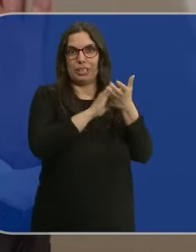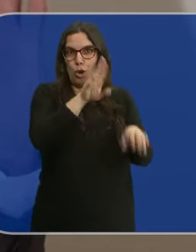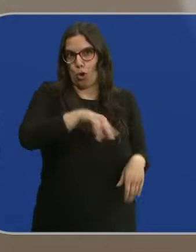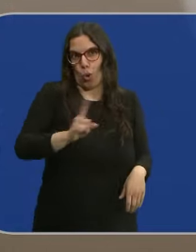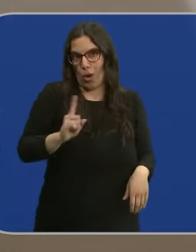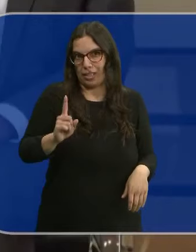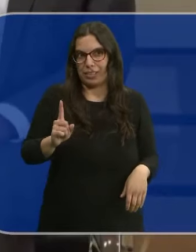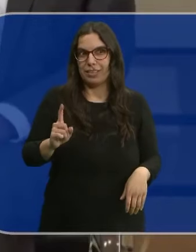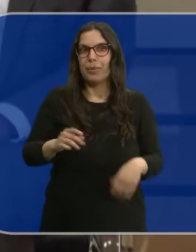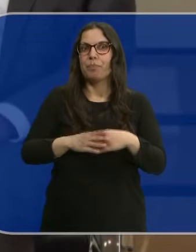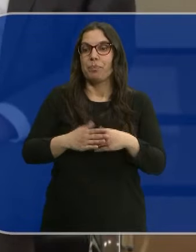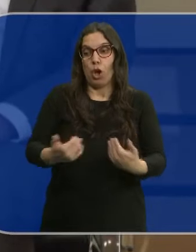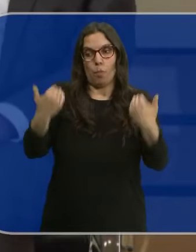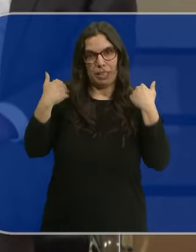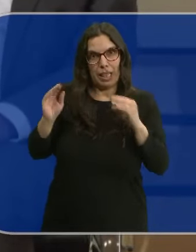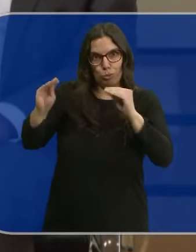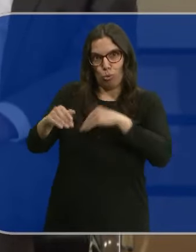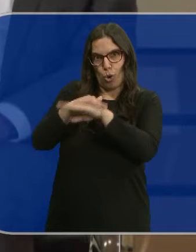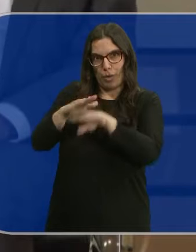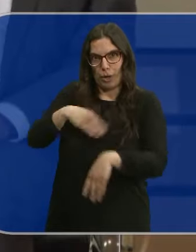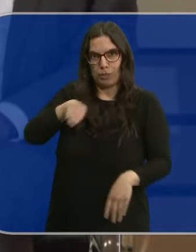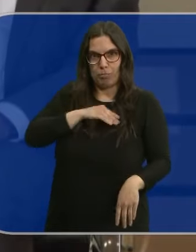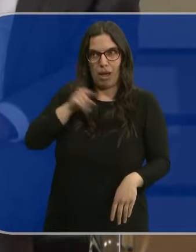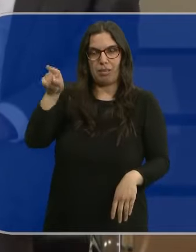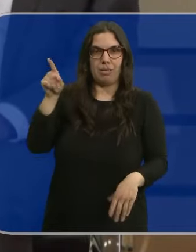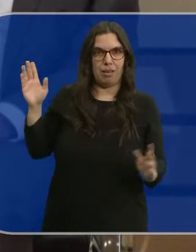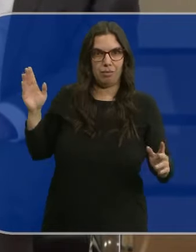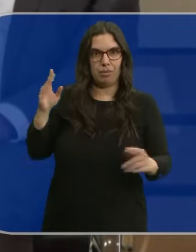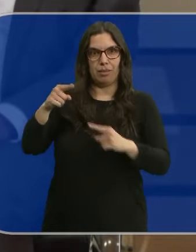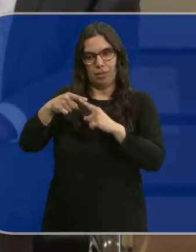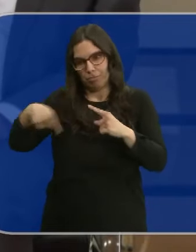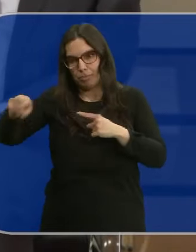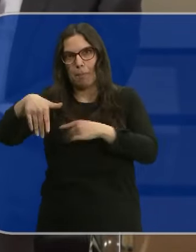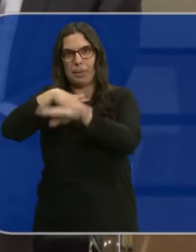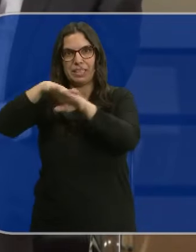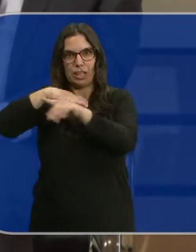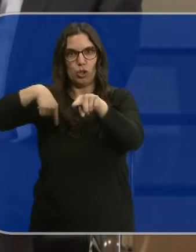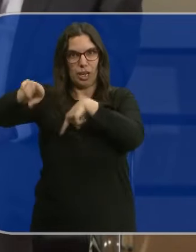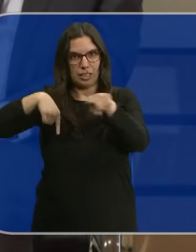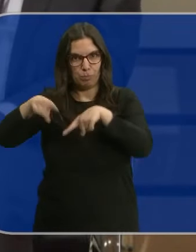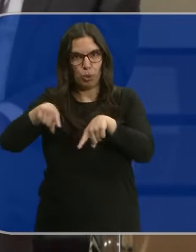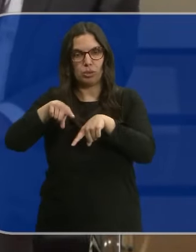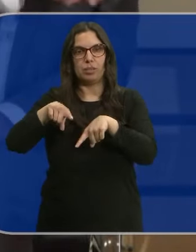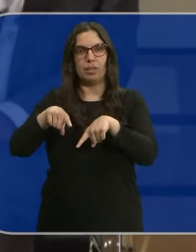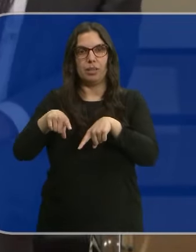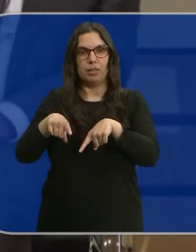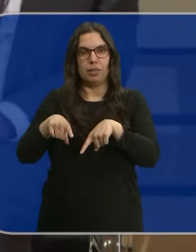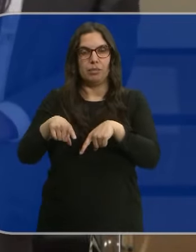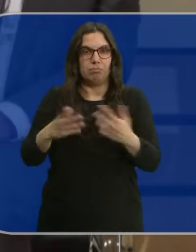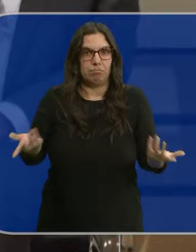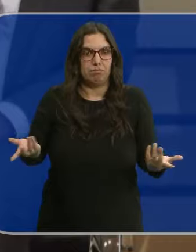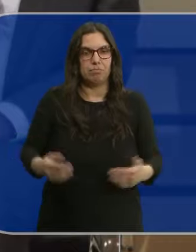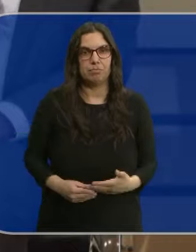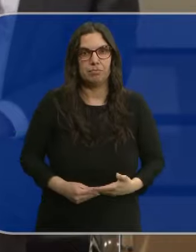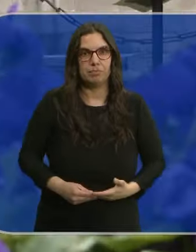no. La competencia es del gobierno de España, que la ejerce a través del Ministerio de Transportes y Movilidad Sostenible, que les una a todos.